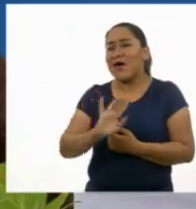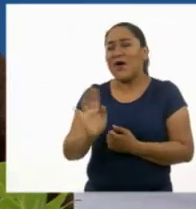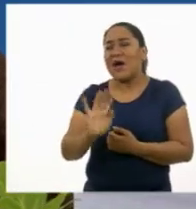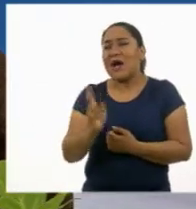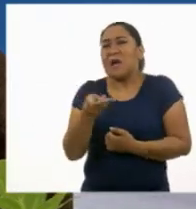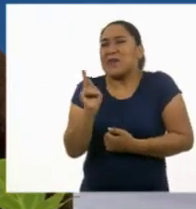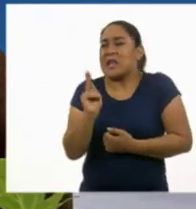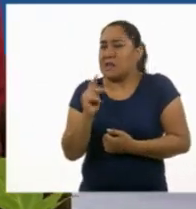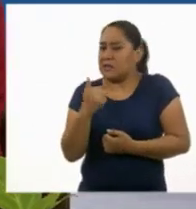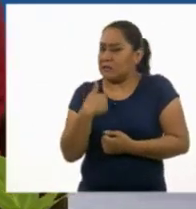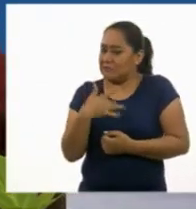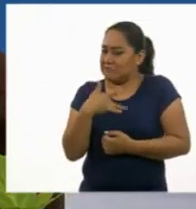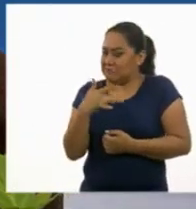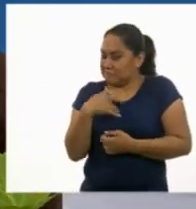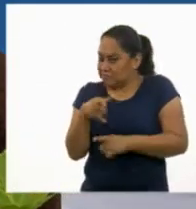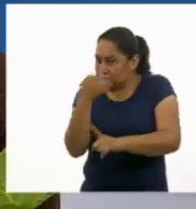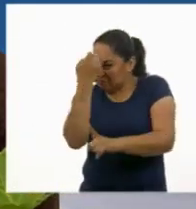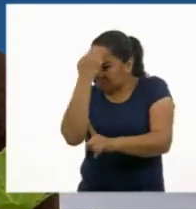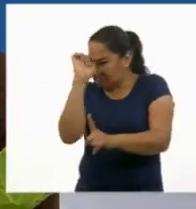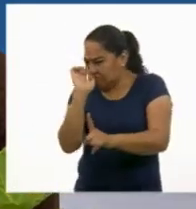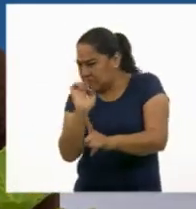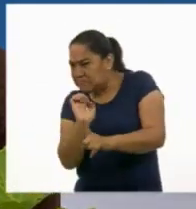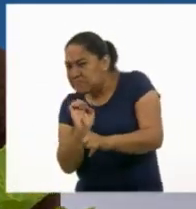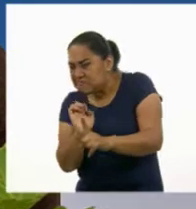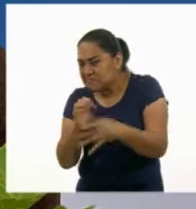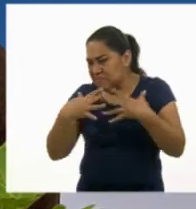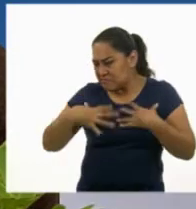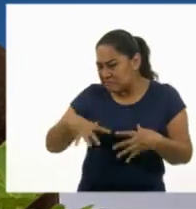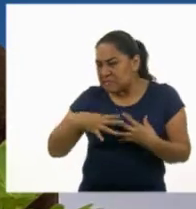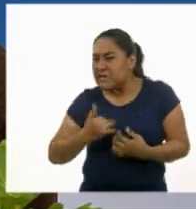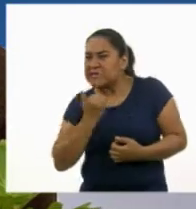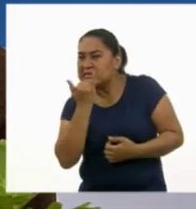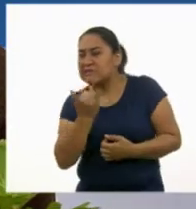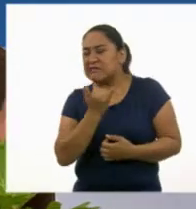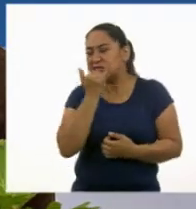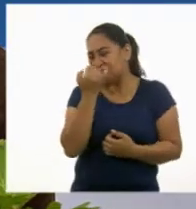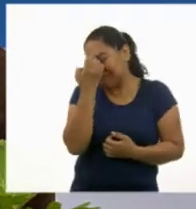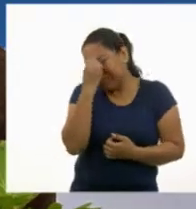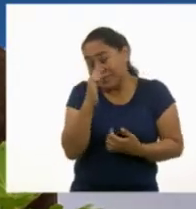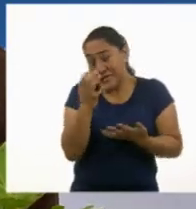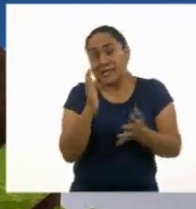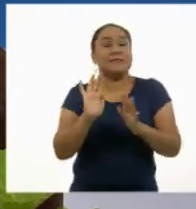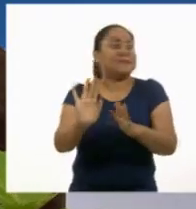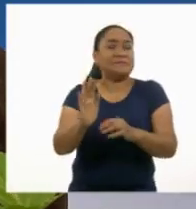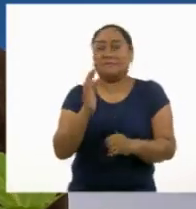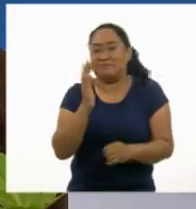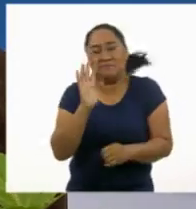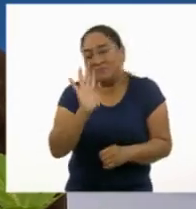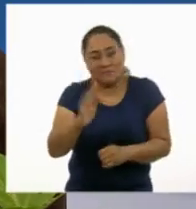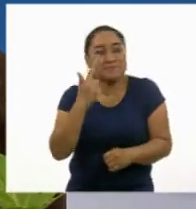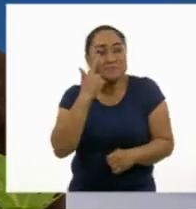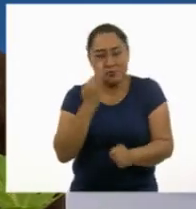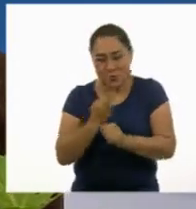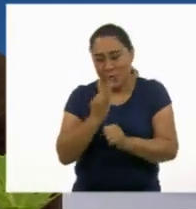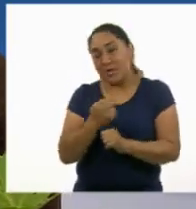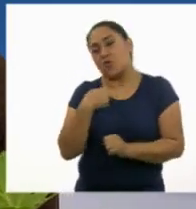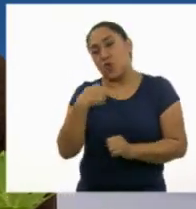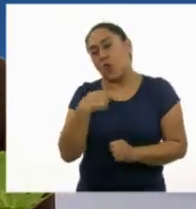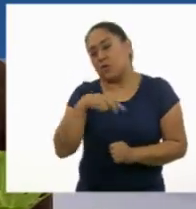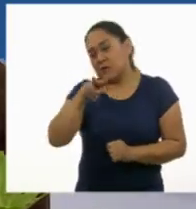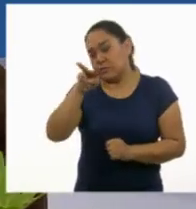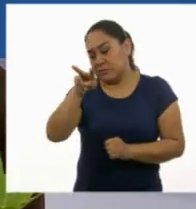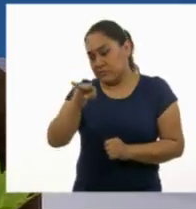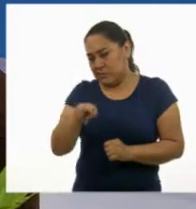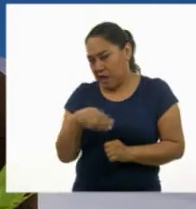verdad, sentí que era otra persona. Alguien extraña por cómo iba vestida. Y realmente, mira, me diste una impresión de que